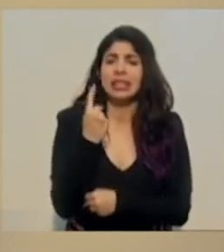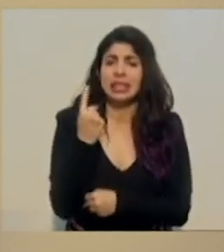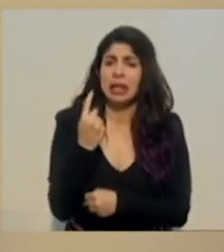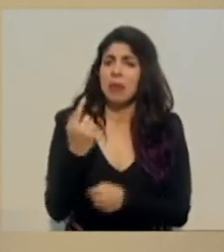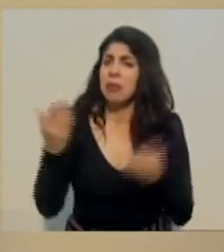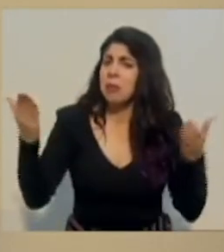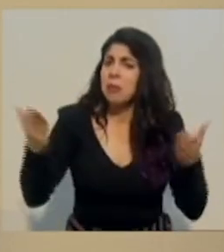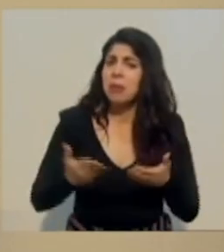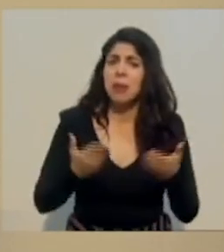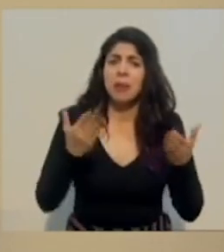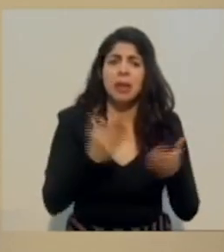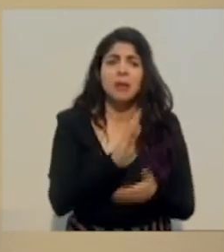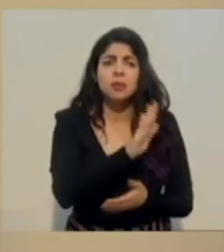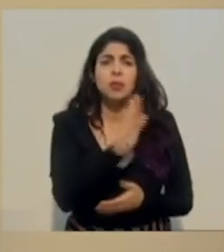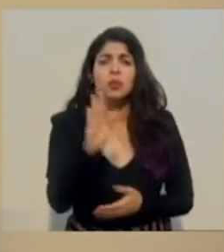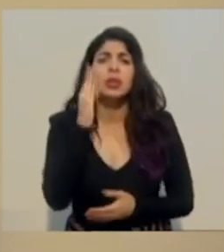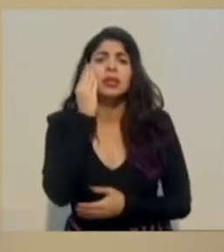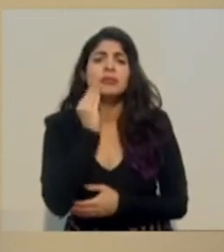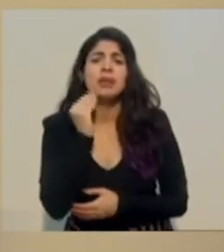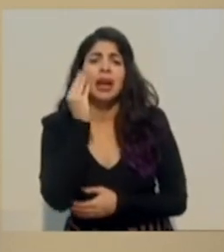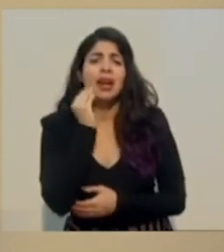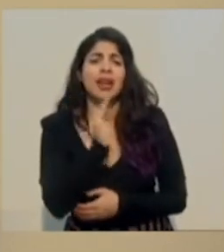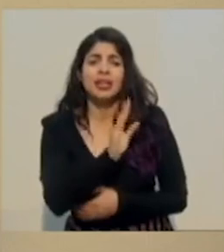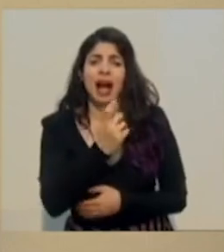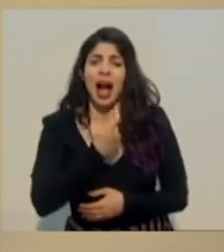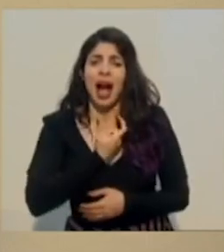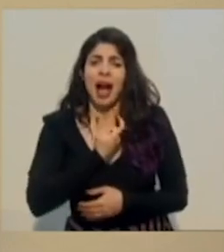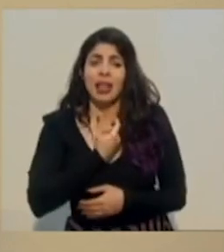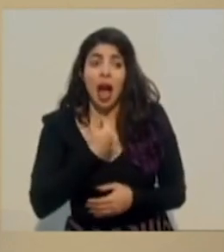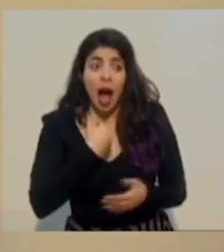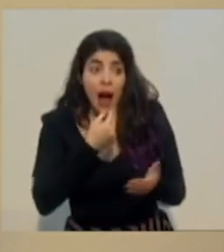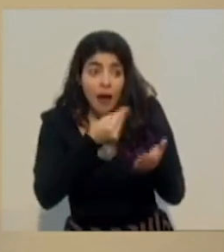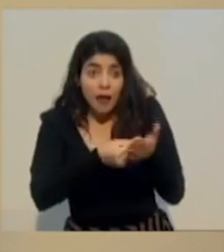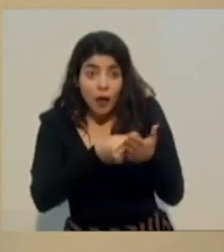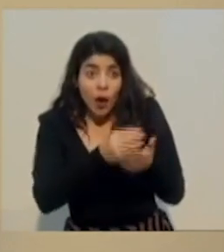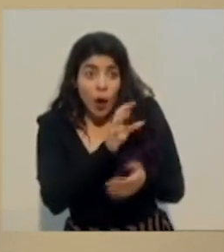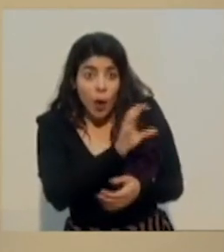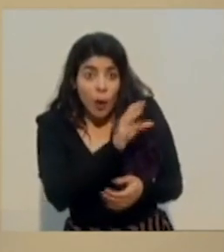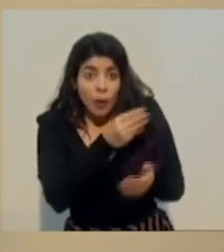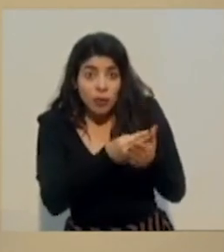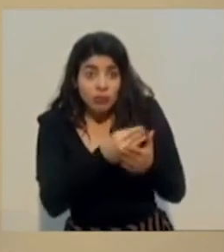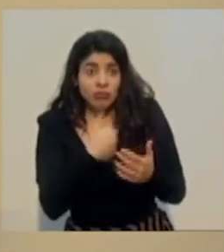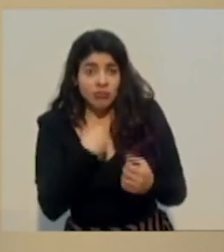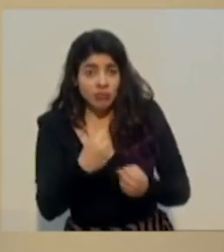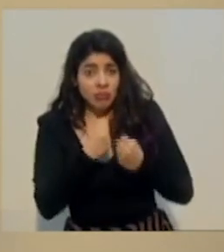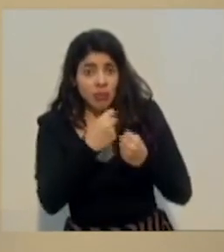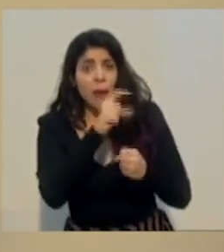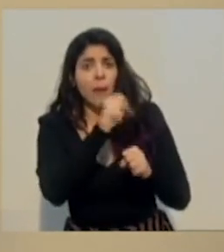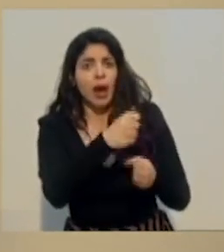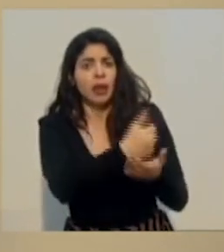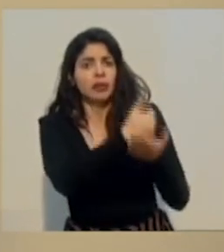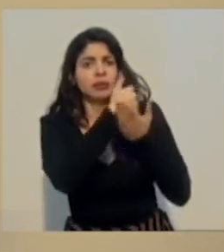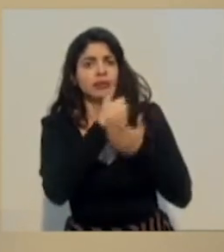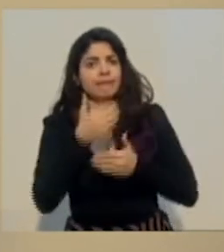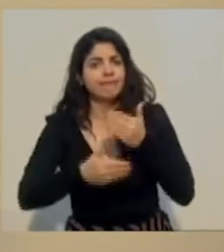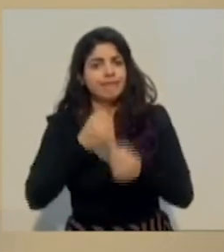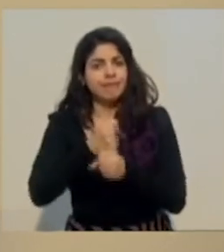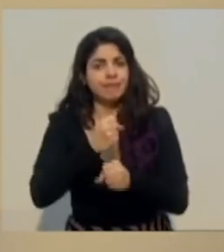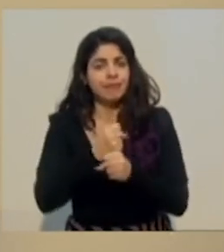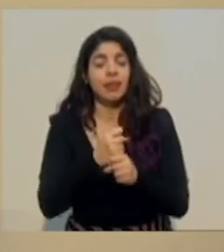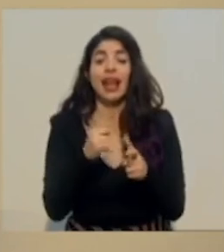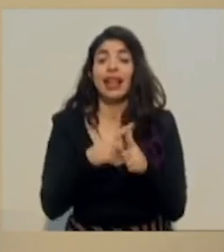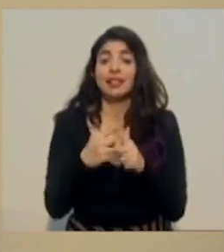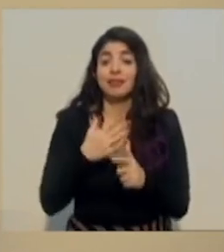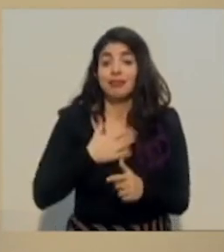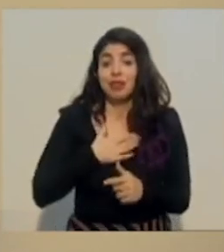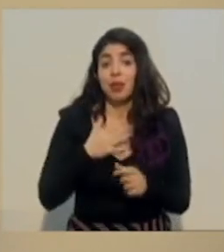alcaldías que tienen recursos propios y músculo para ayudarnos en esta tarea. Así que yo diría que esta es la articulación